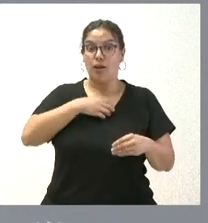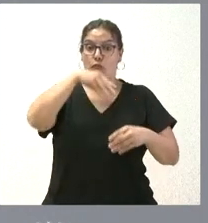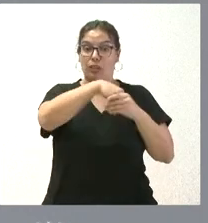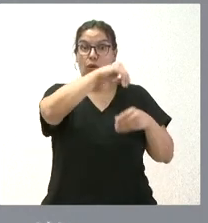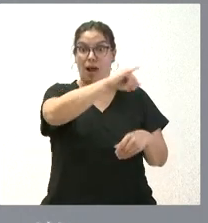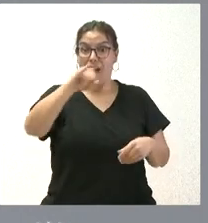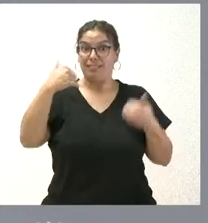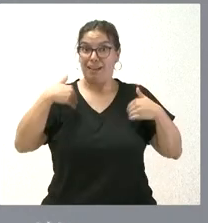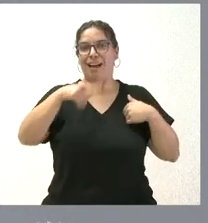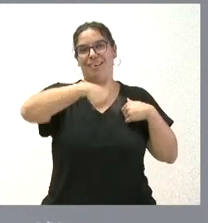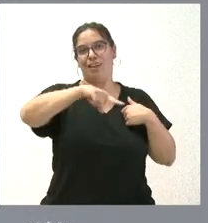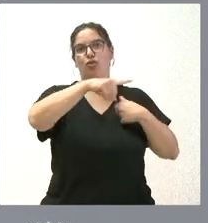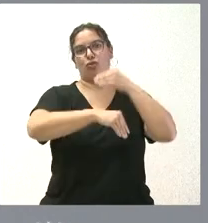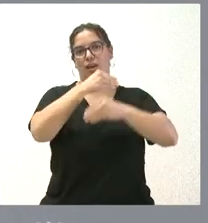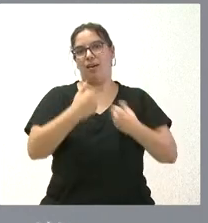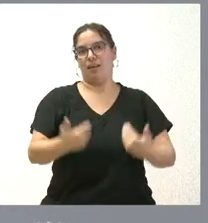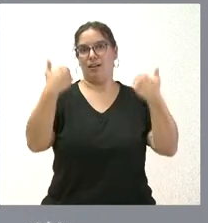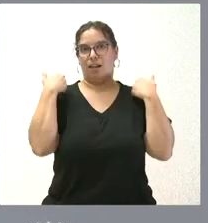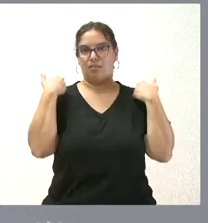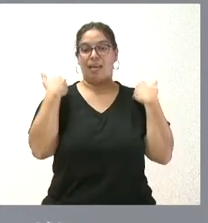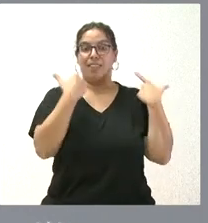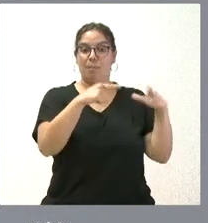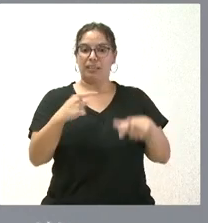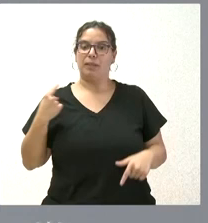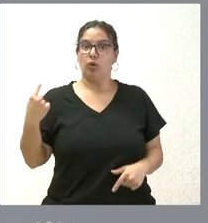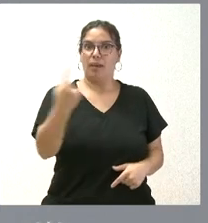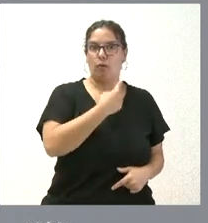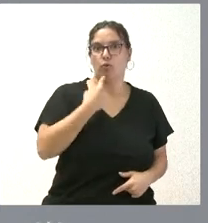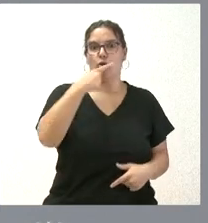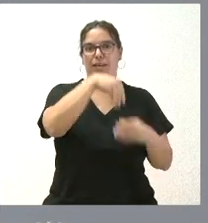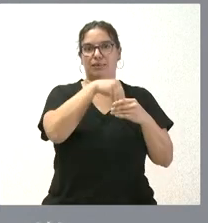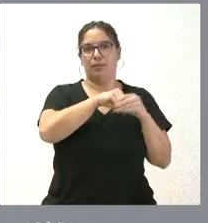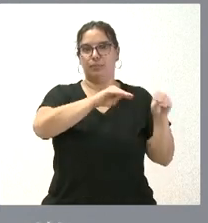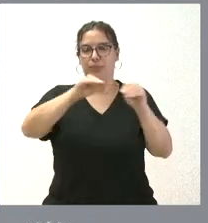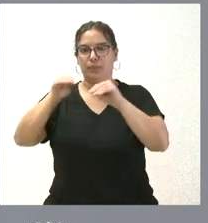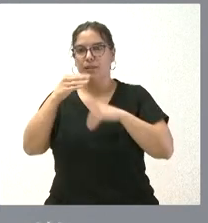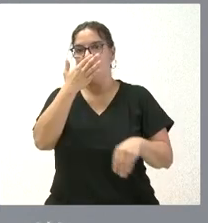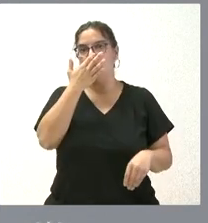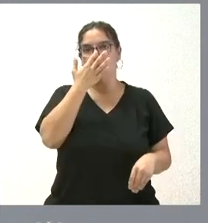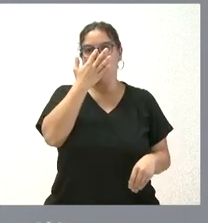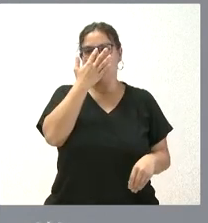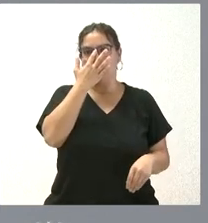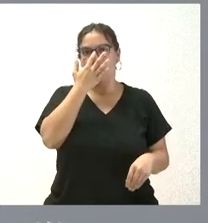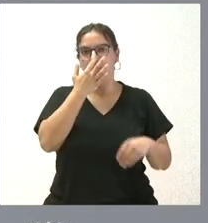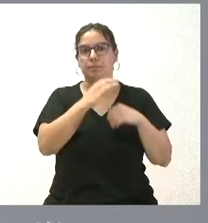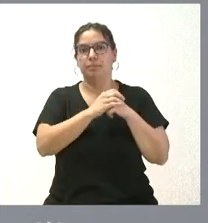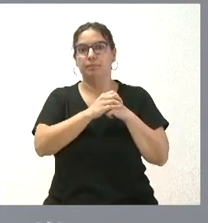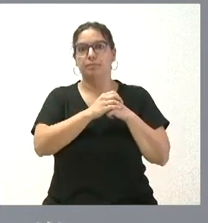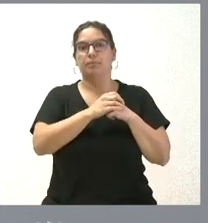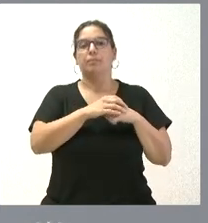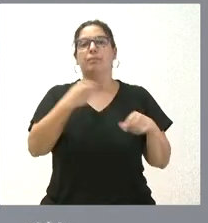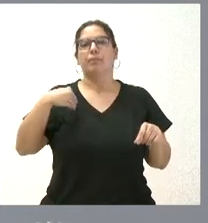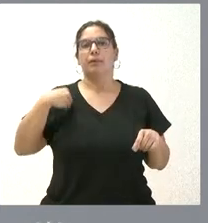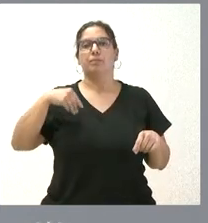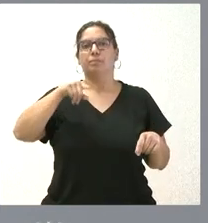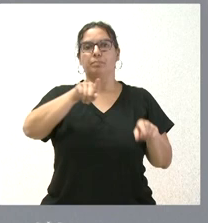Administración y en el ámbito interno de cada uno de los departamentos que se lleven a cabo. Que se dé publicidad y transparencia a los mismos y que el objetivo básico